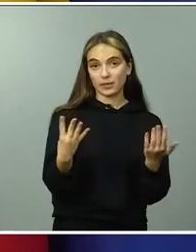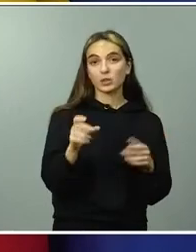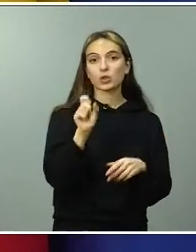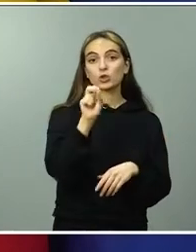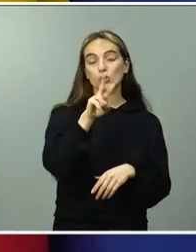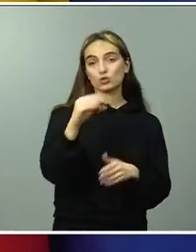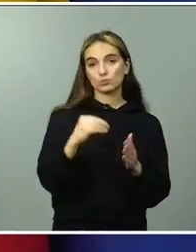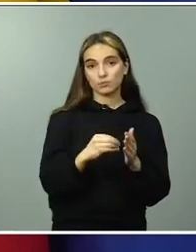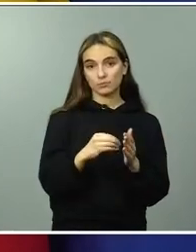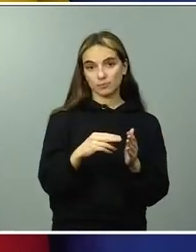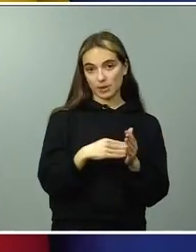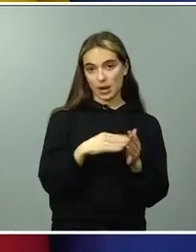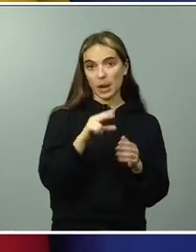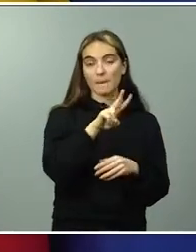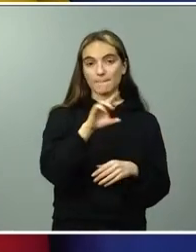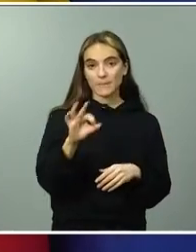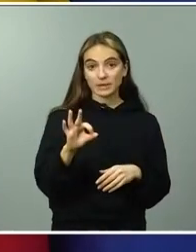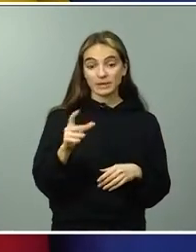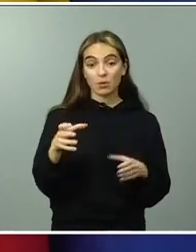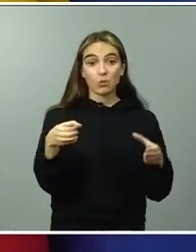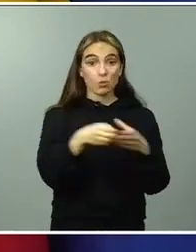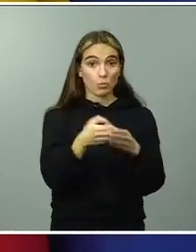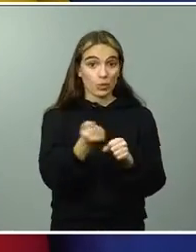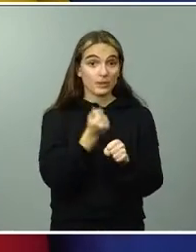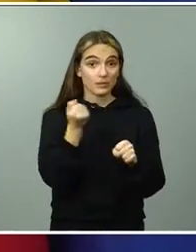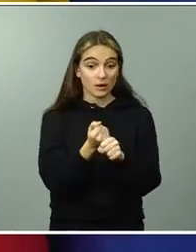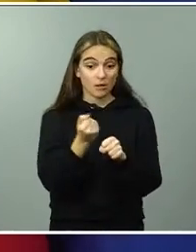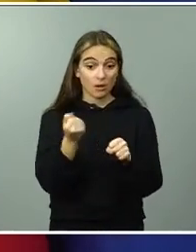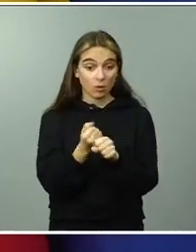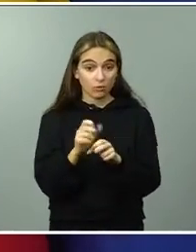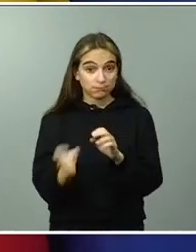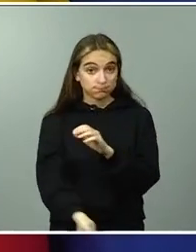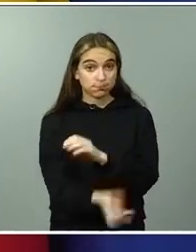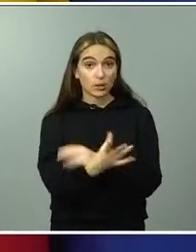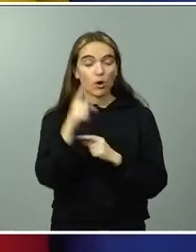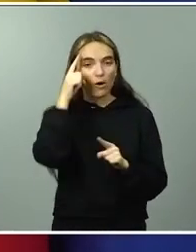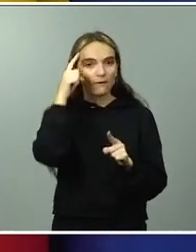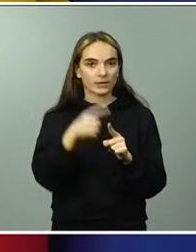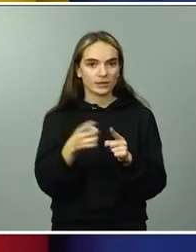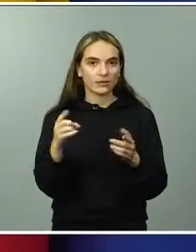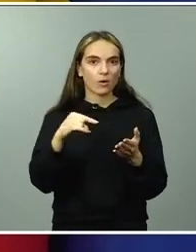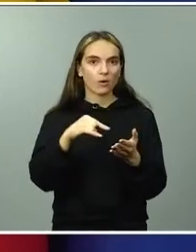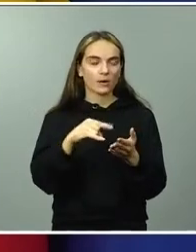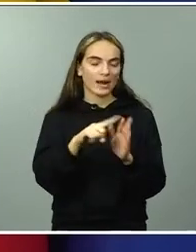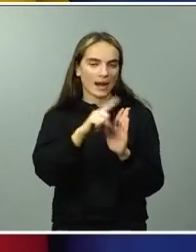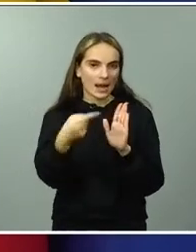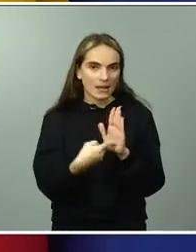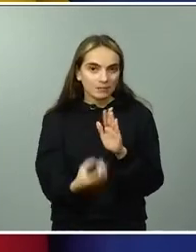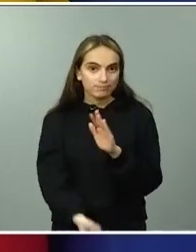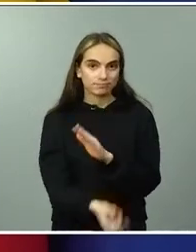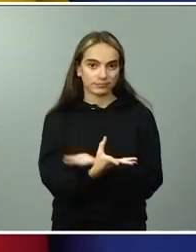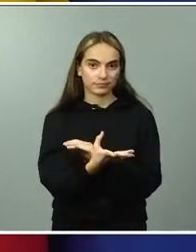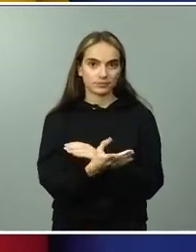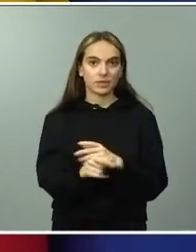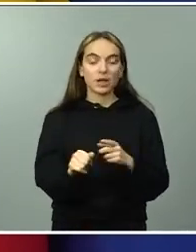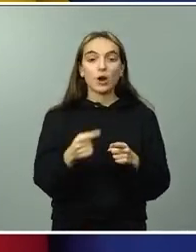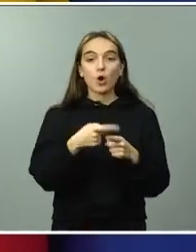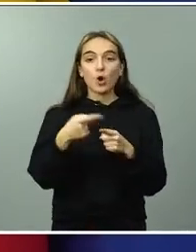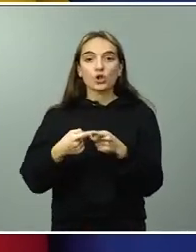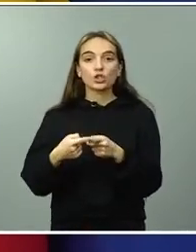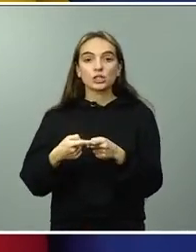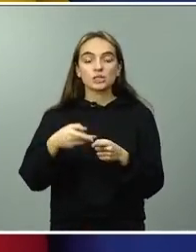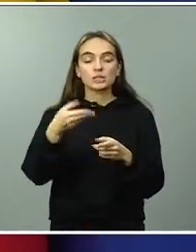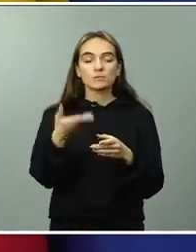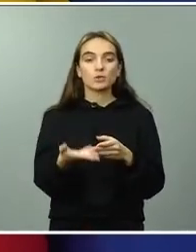comenzar con el desarrollo de esta ley. Principales novedades de la ley. Evidentemente, seguimos manteniendo el